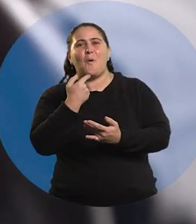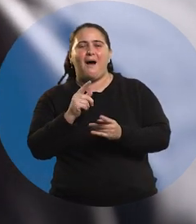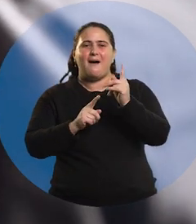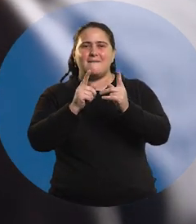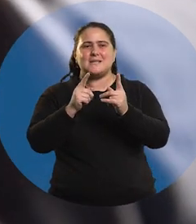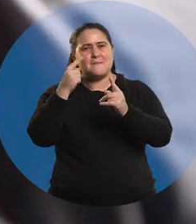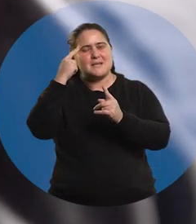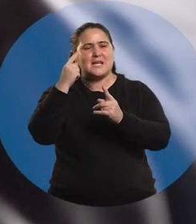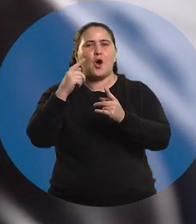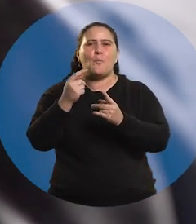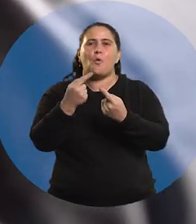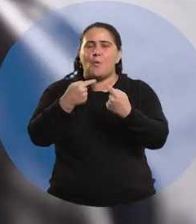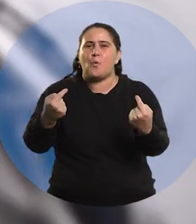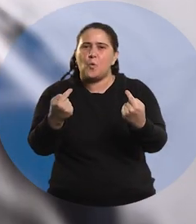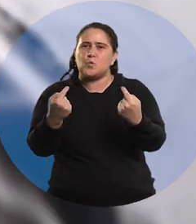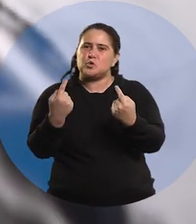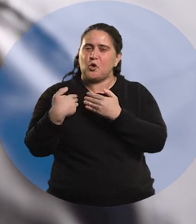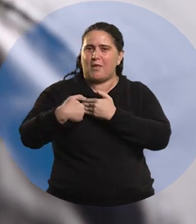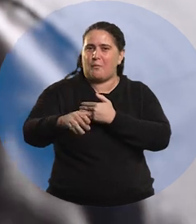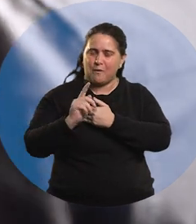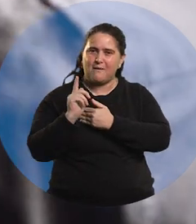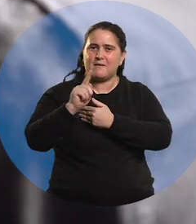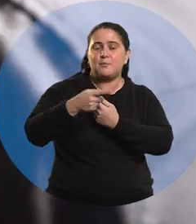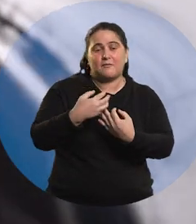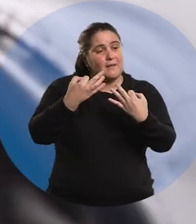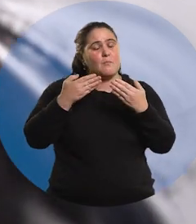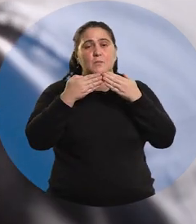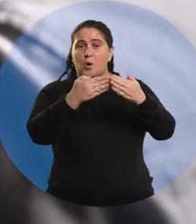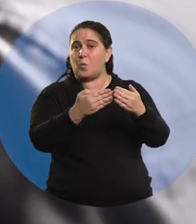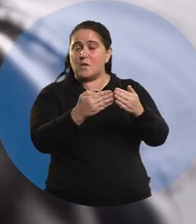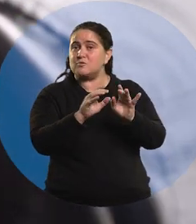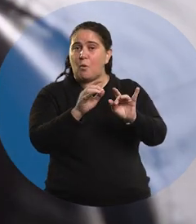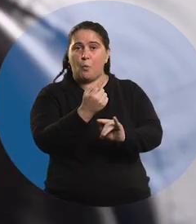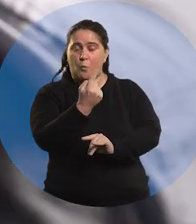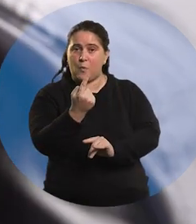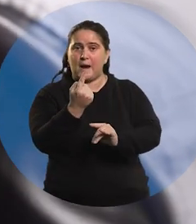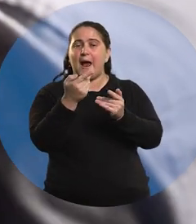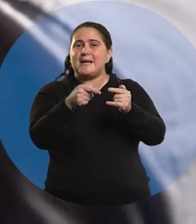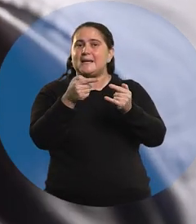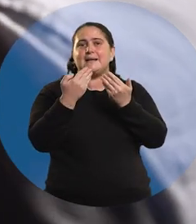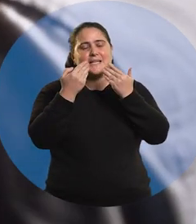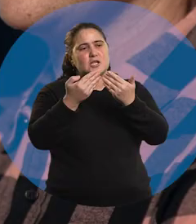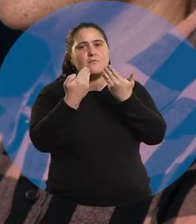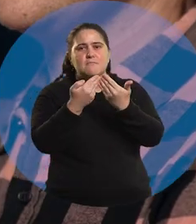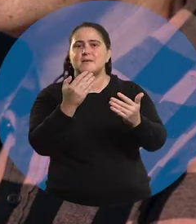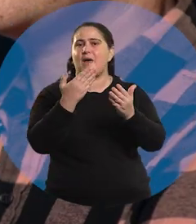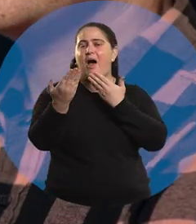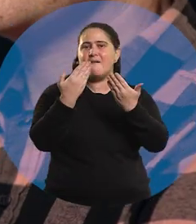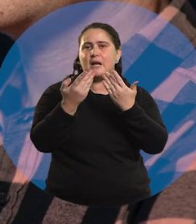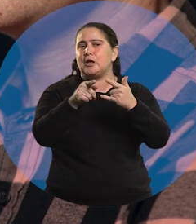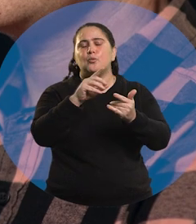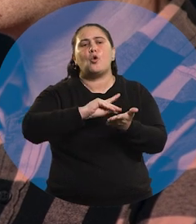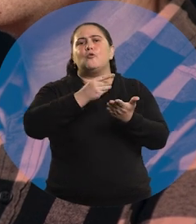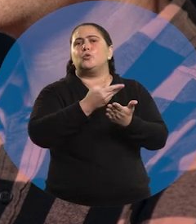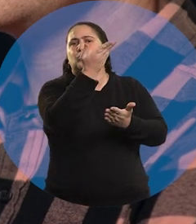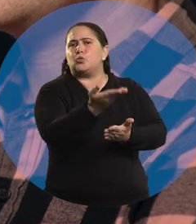por algunos lugares pensando ya en el recurso que generamos después, pero en realidad hay una sola pregunta que es la que abre la conversación, que